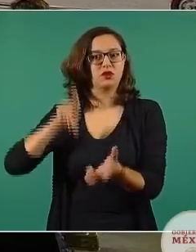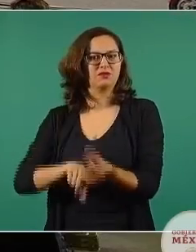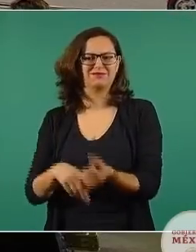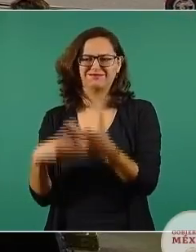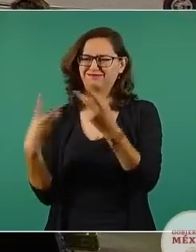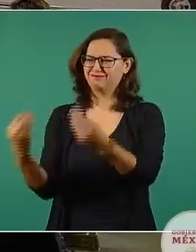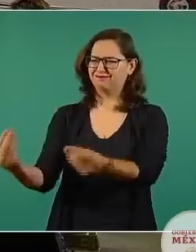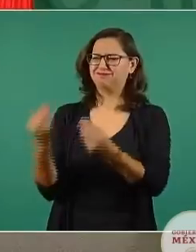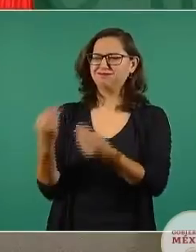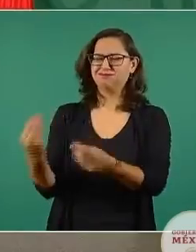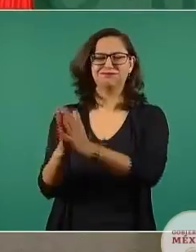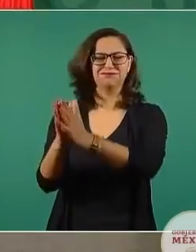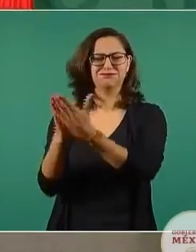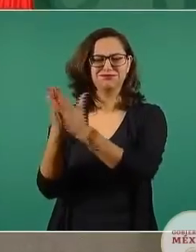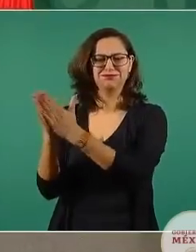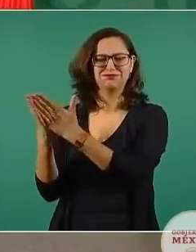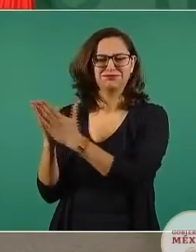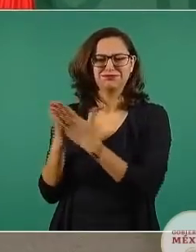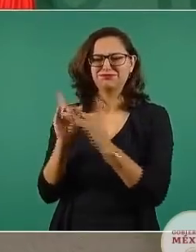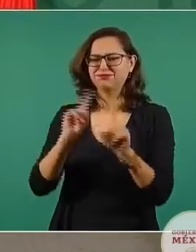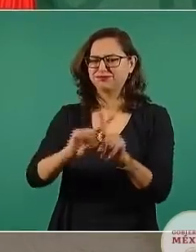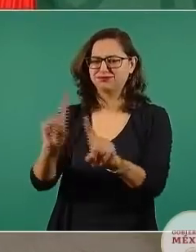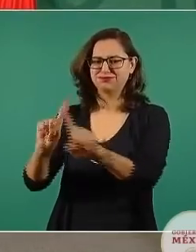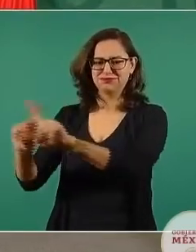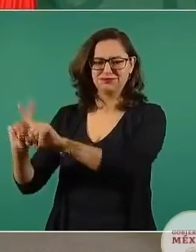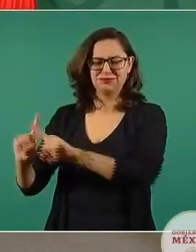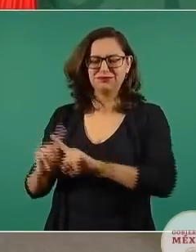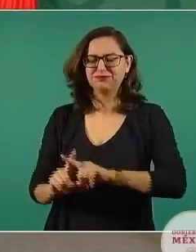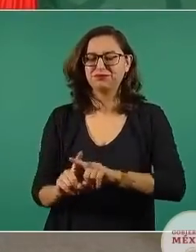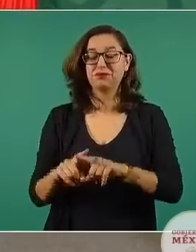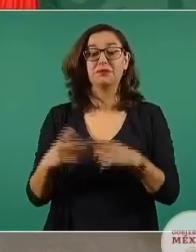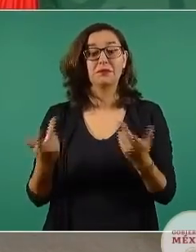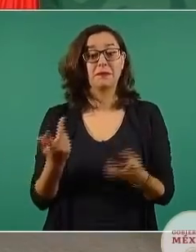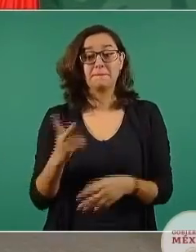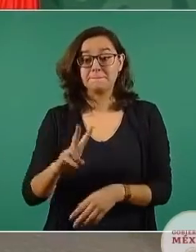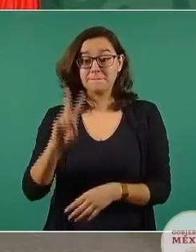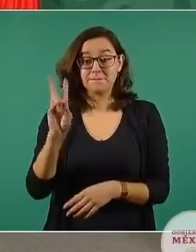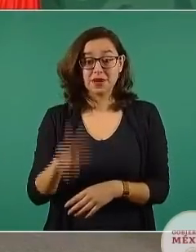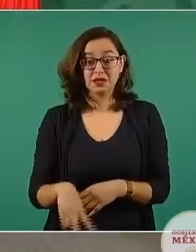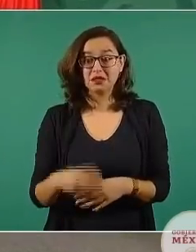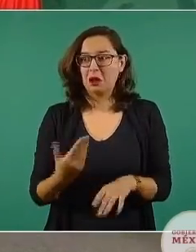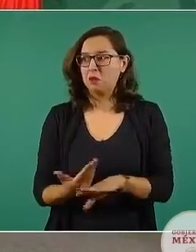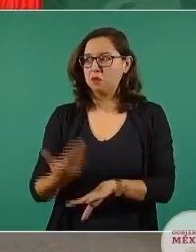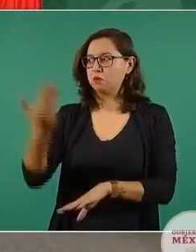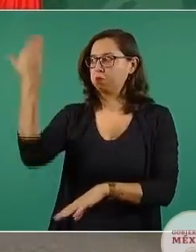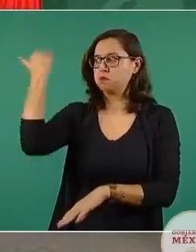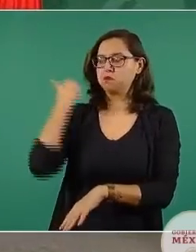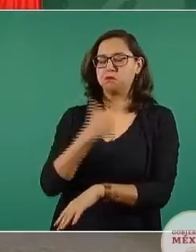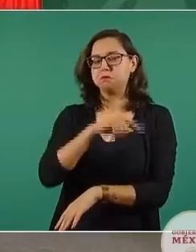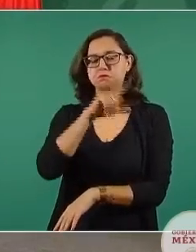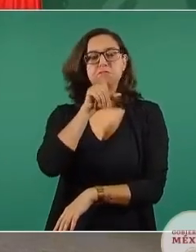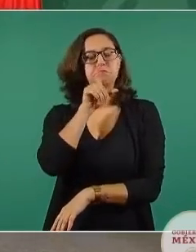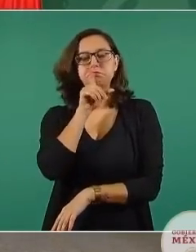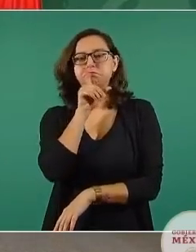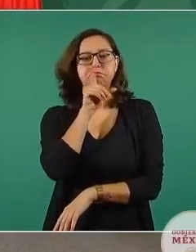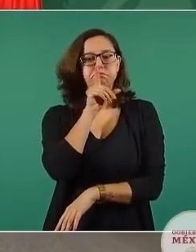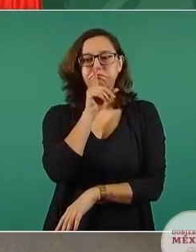Yo creo que como pocas veces en la historia se han